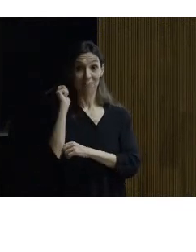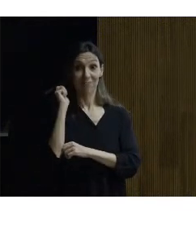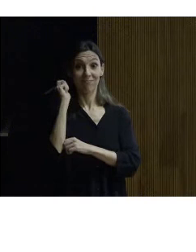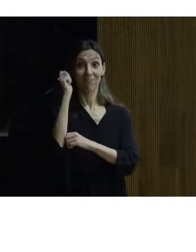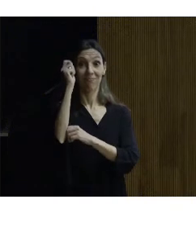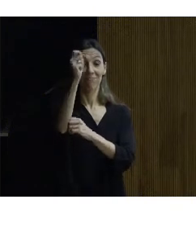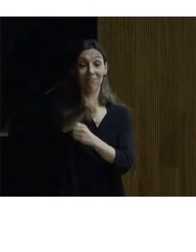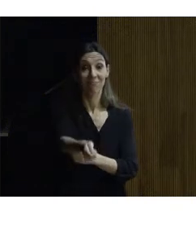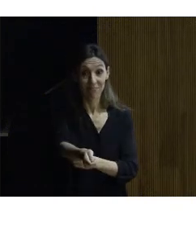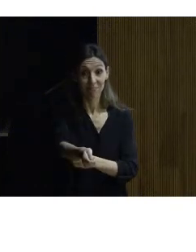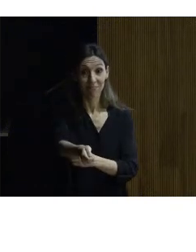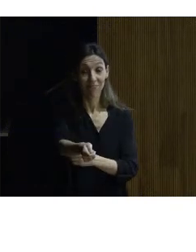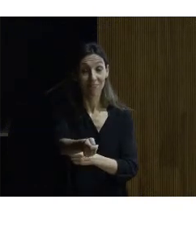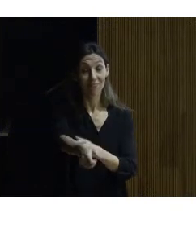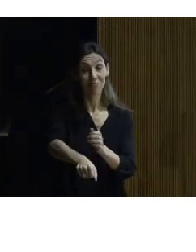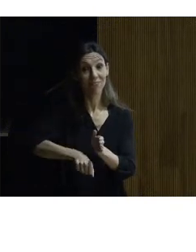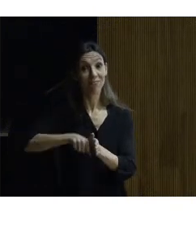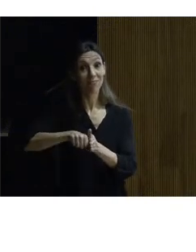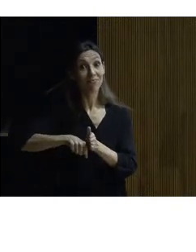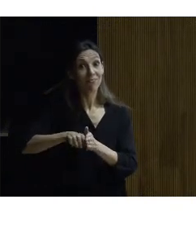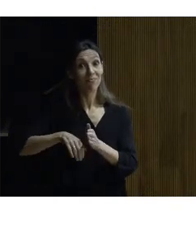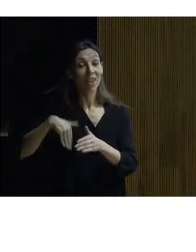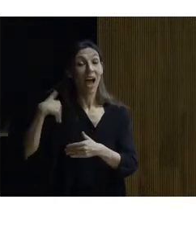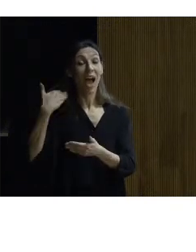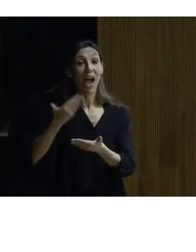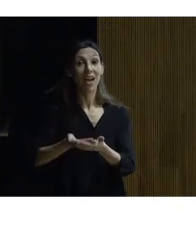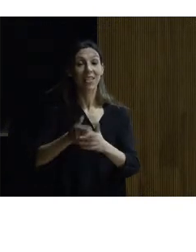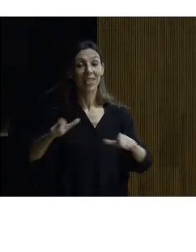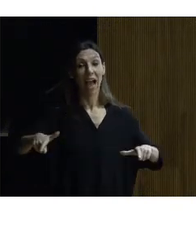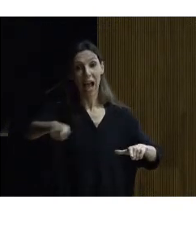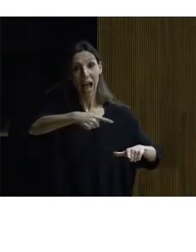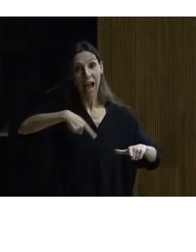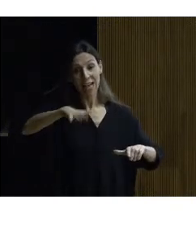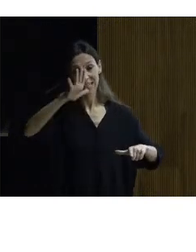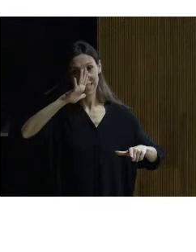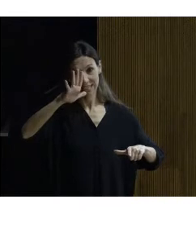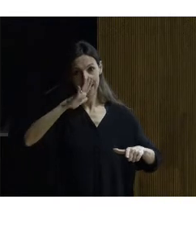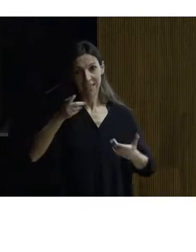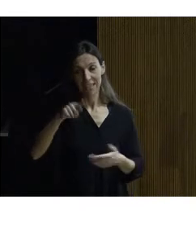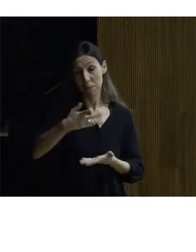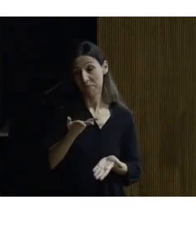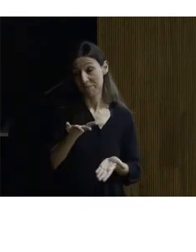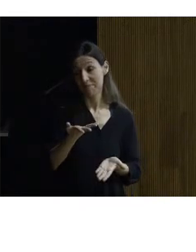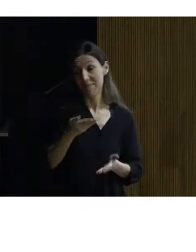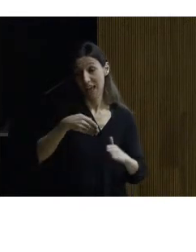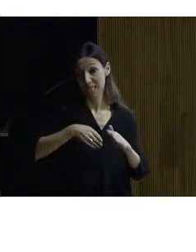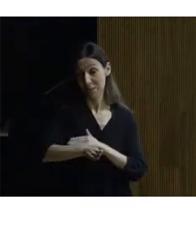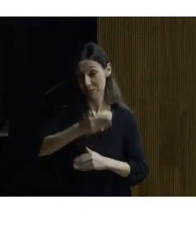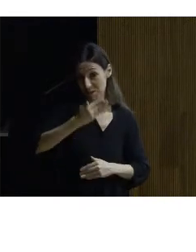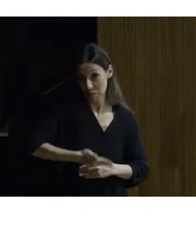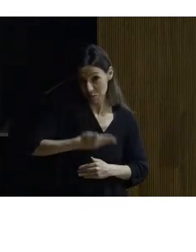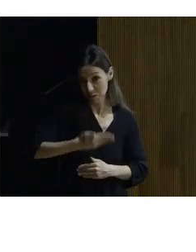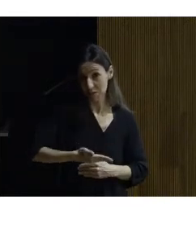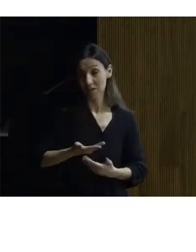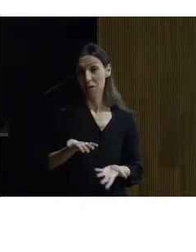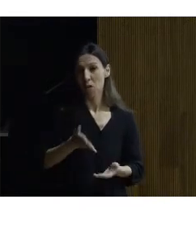lanzando el sedal al estanque que hablaba una medida de accesibilidad importante el estanque ya